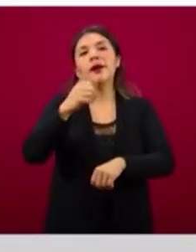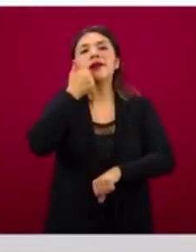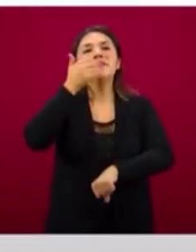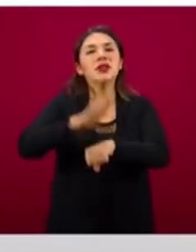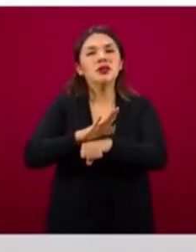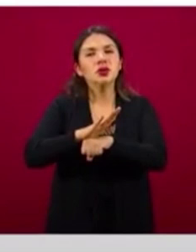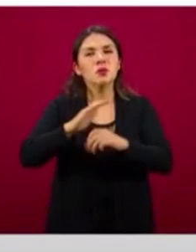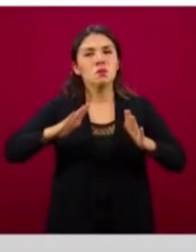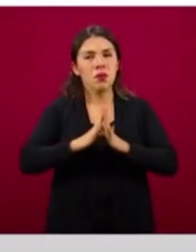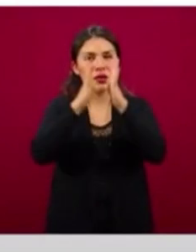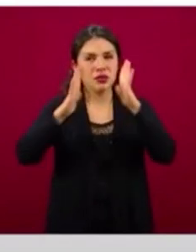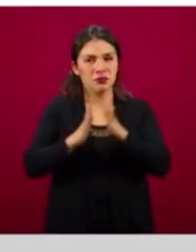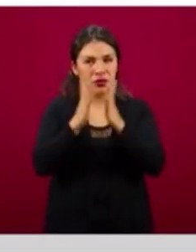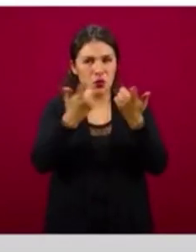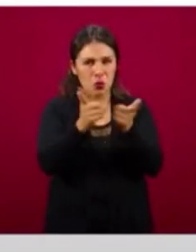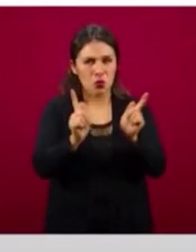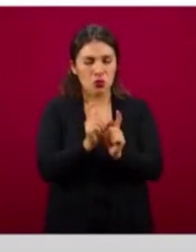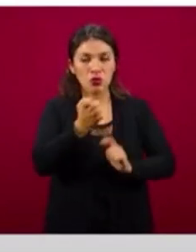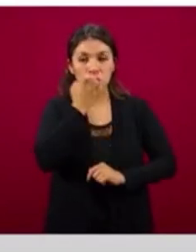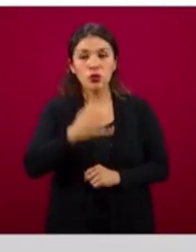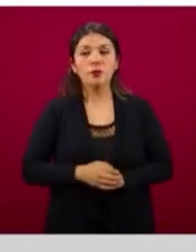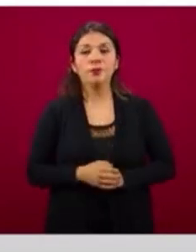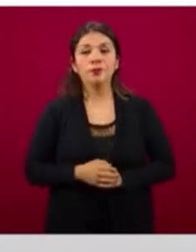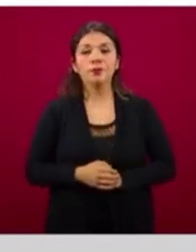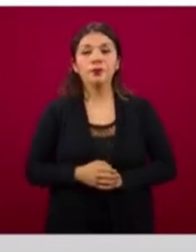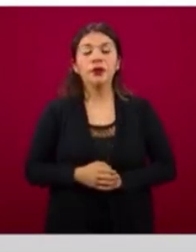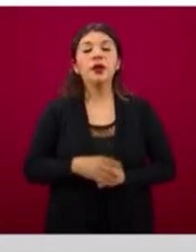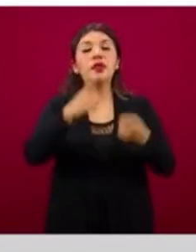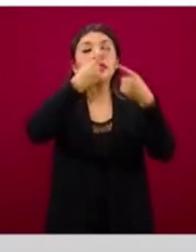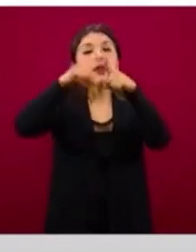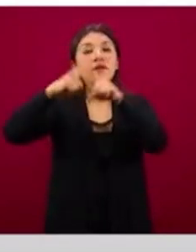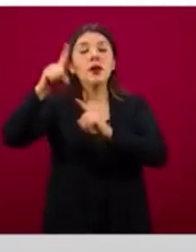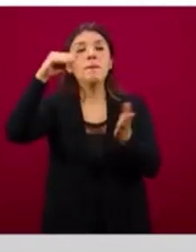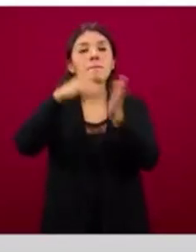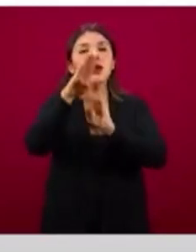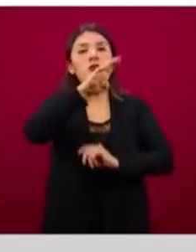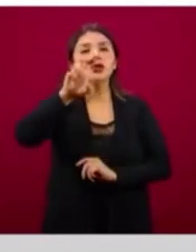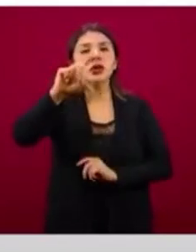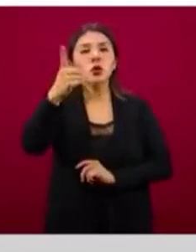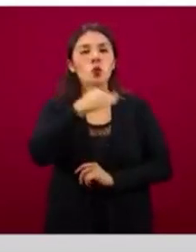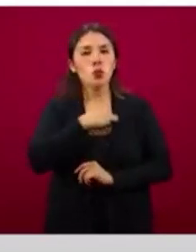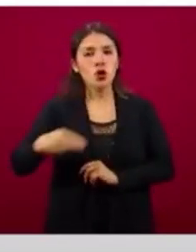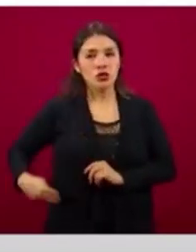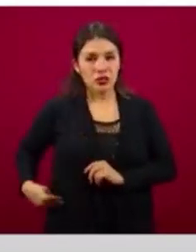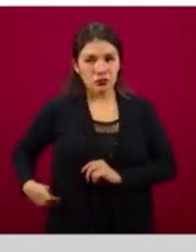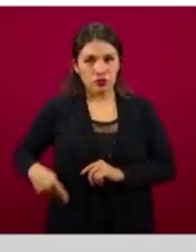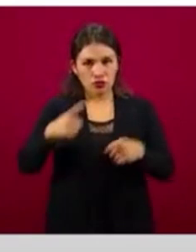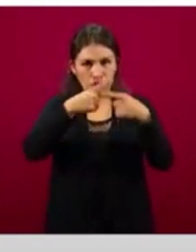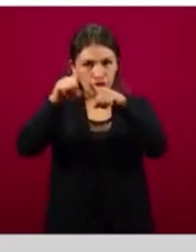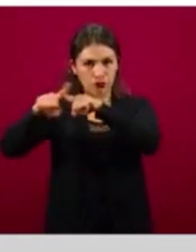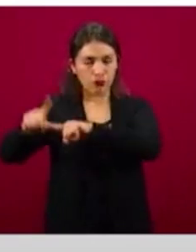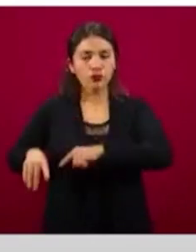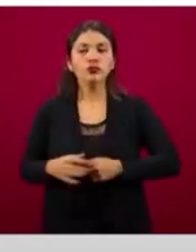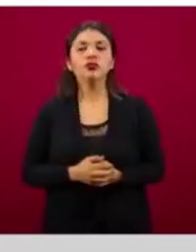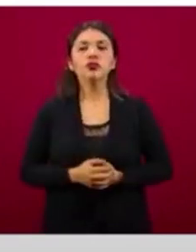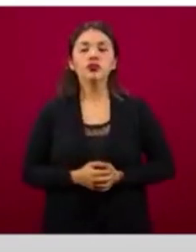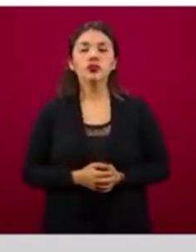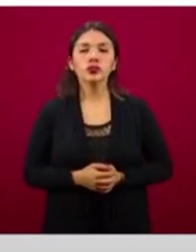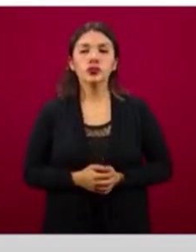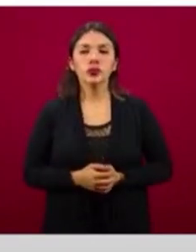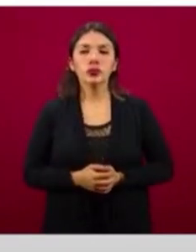participativa en 1931 municipios,